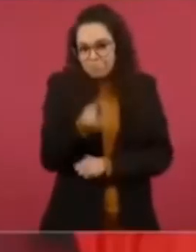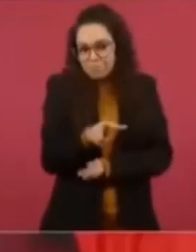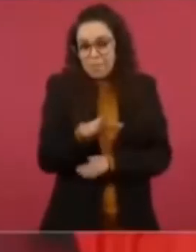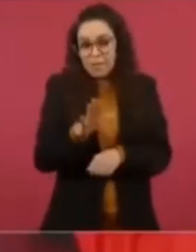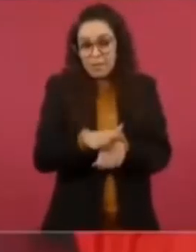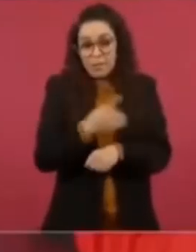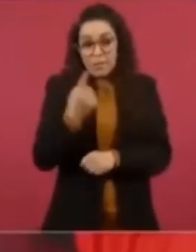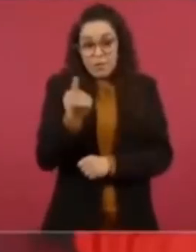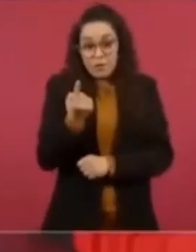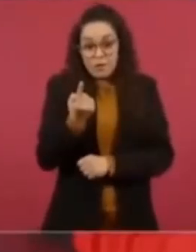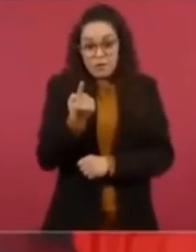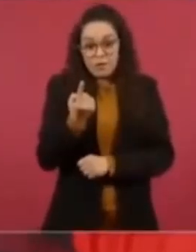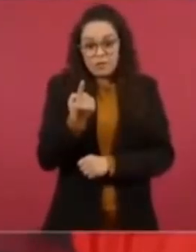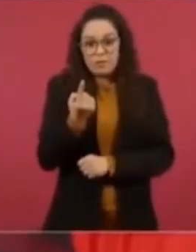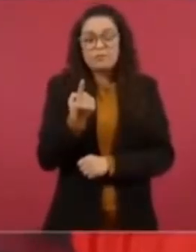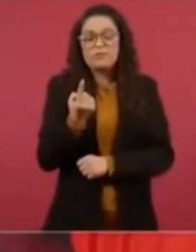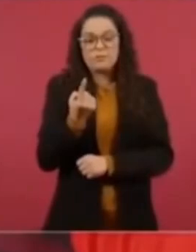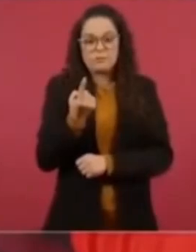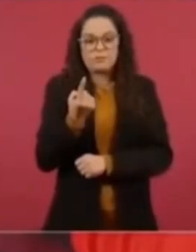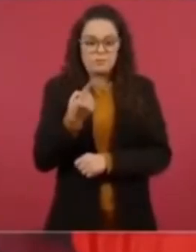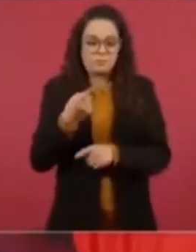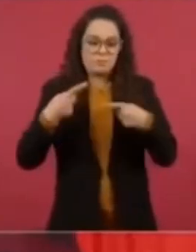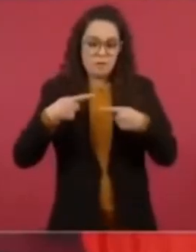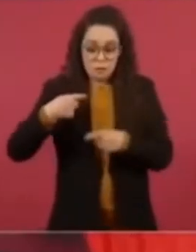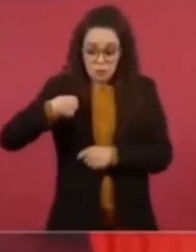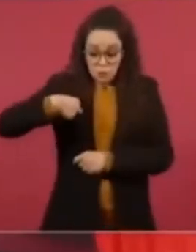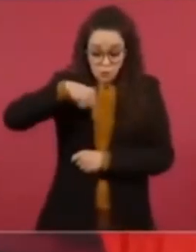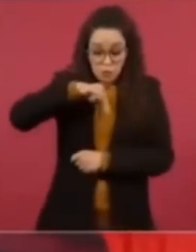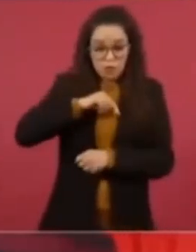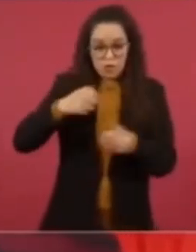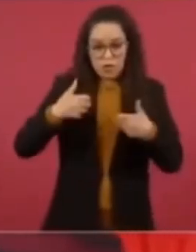y democracia participativa.